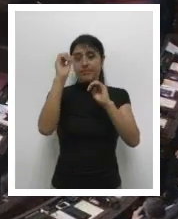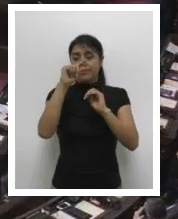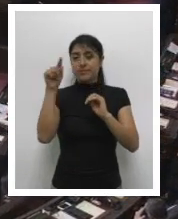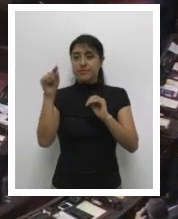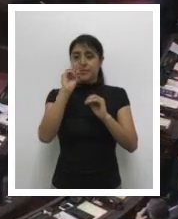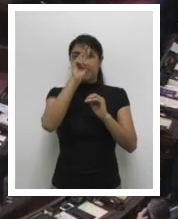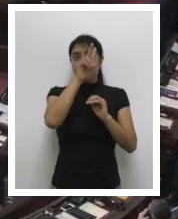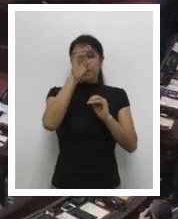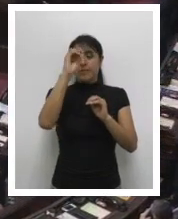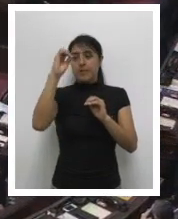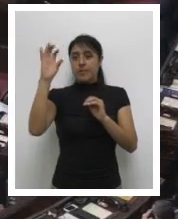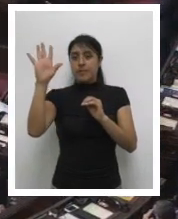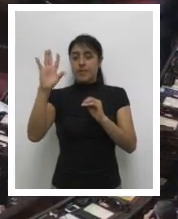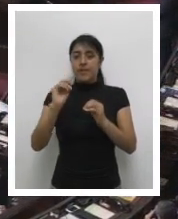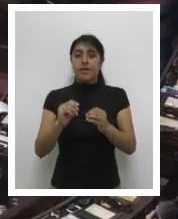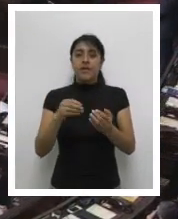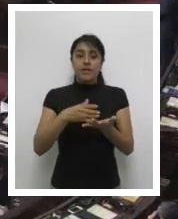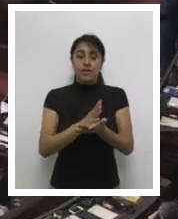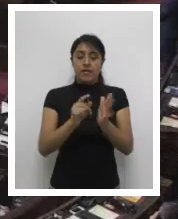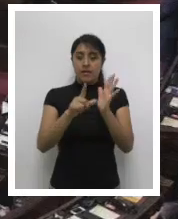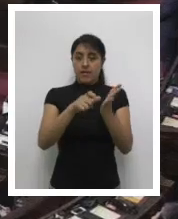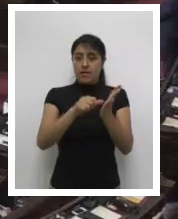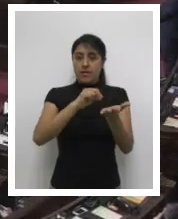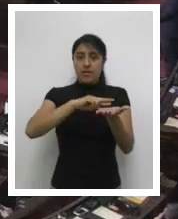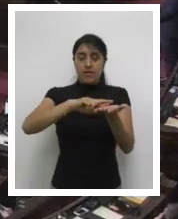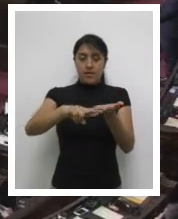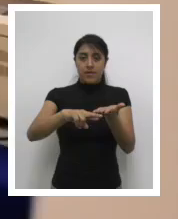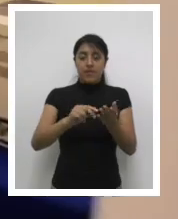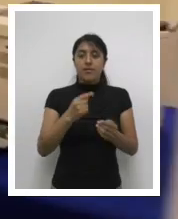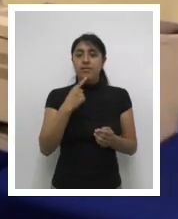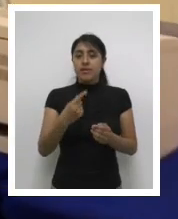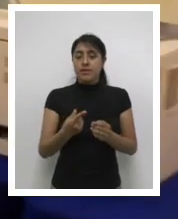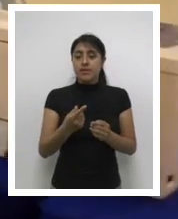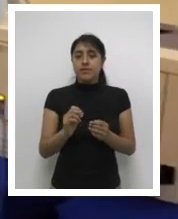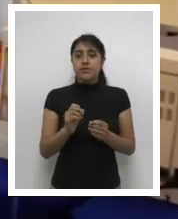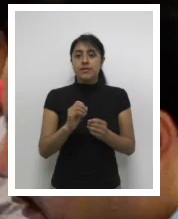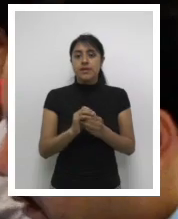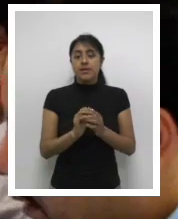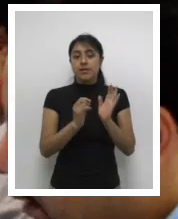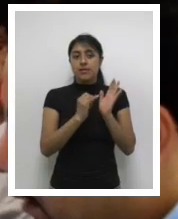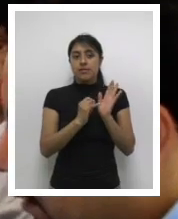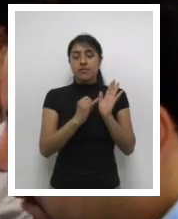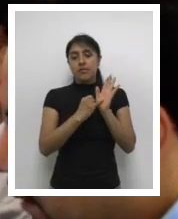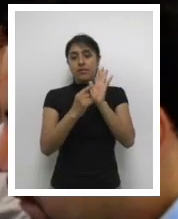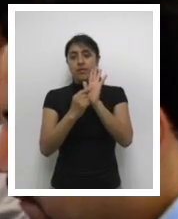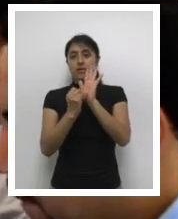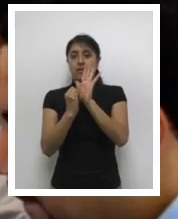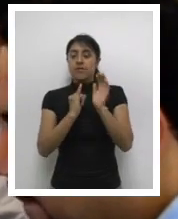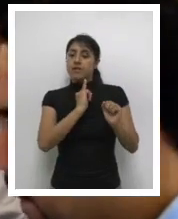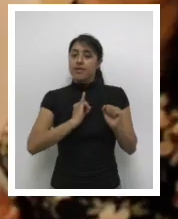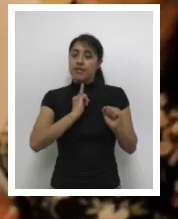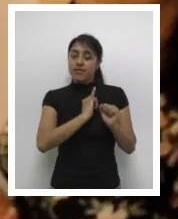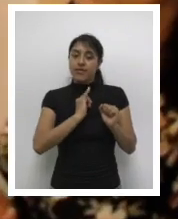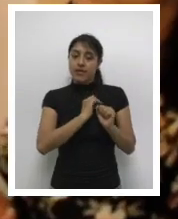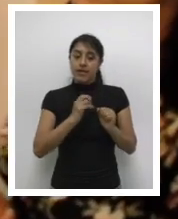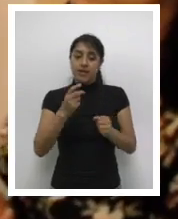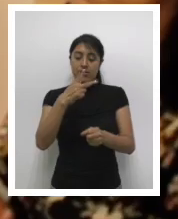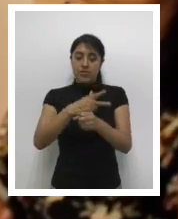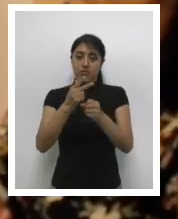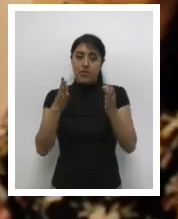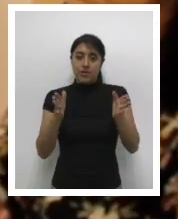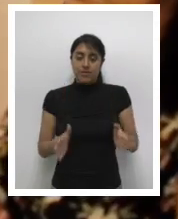República de Guatemala, Ley del Registro Nacional de las Personas. Ello implica identificar a los guatemaltecos que están fuera de nuestras